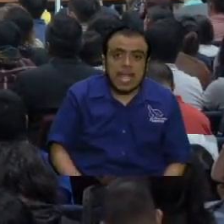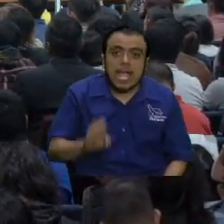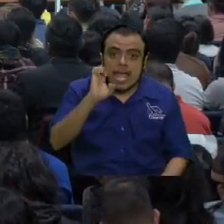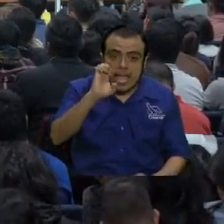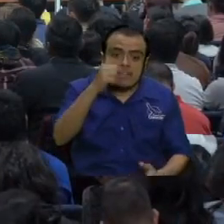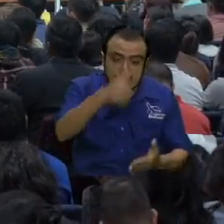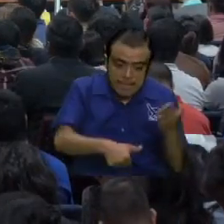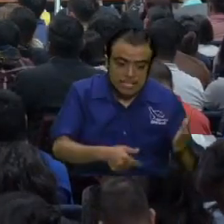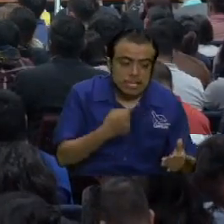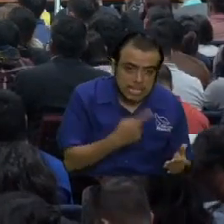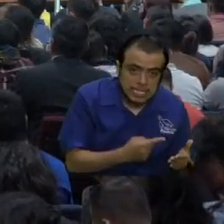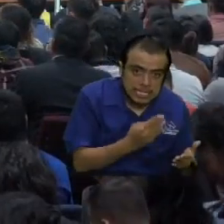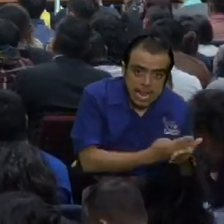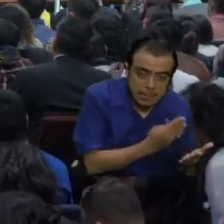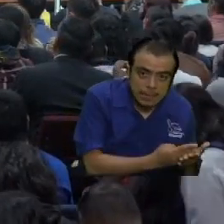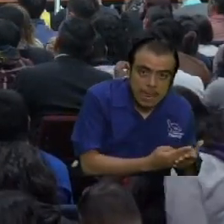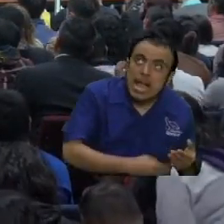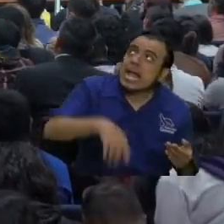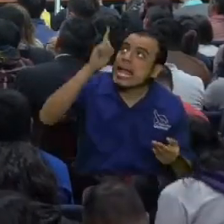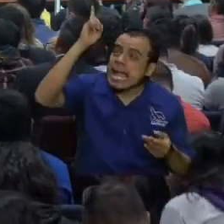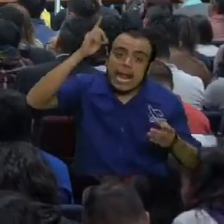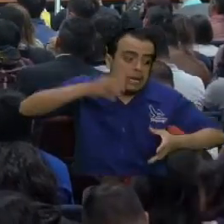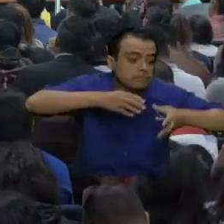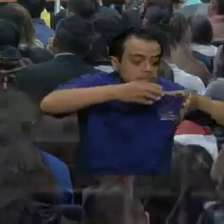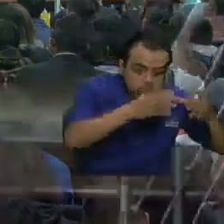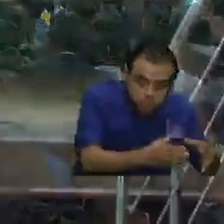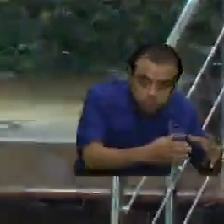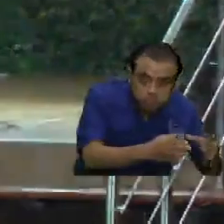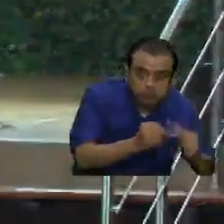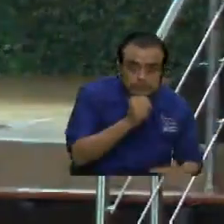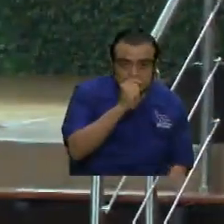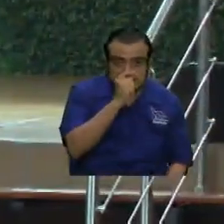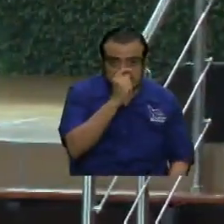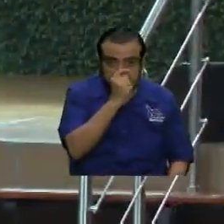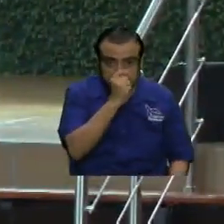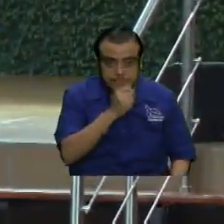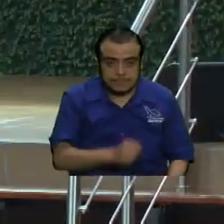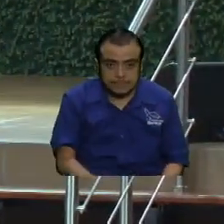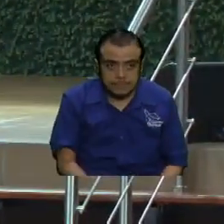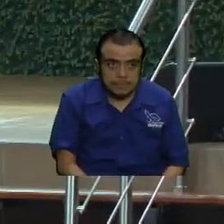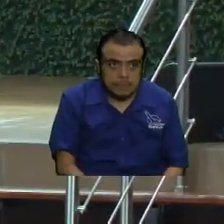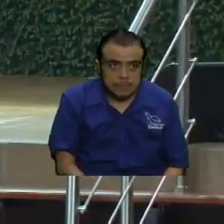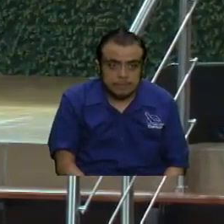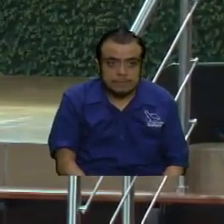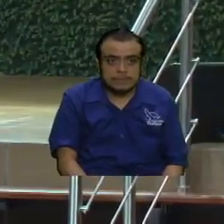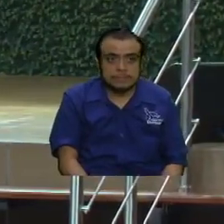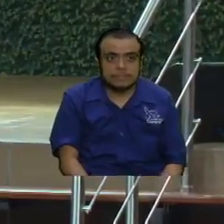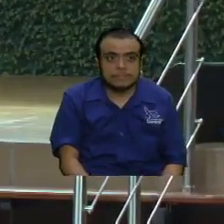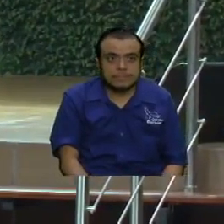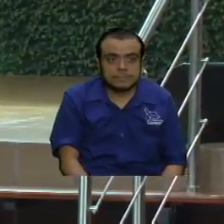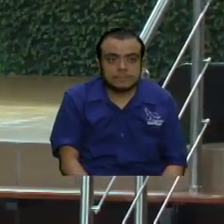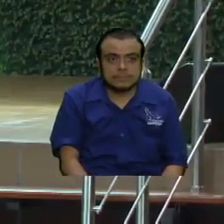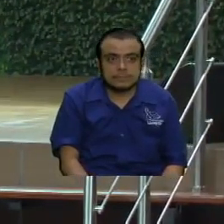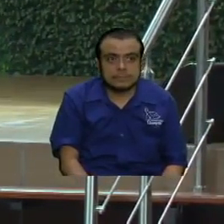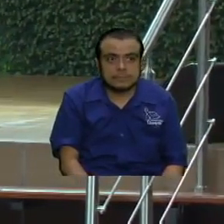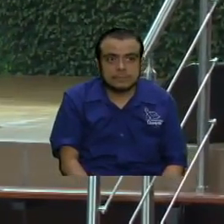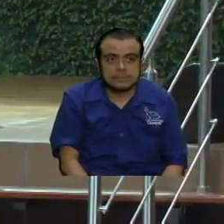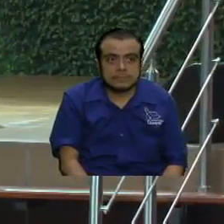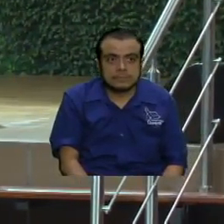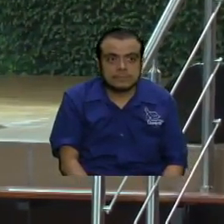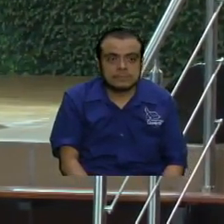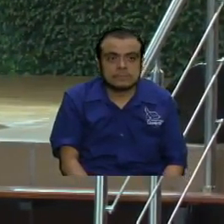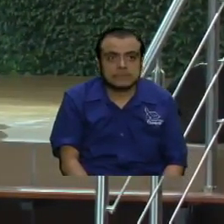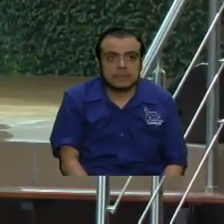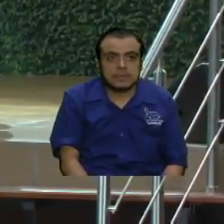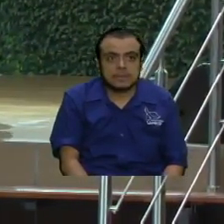capítulo 4 que él mismo constituyó. Y se lo voy a leer también porque este es un contexto. Espero que me estéis llevando la pista.